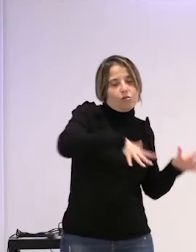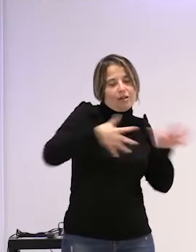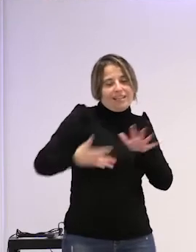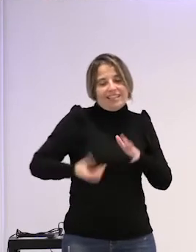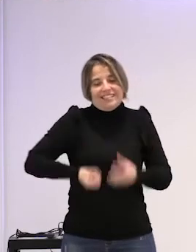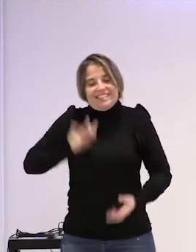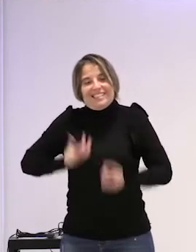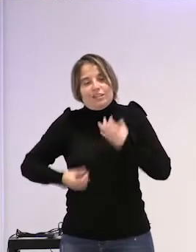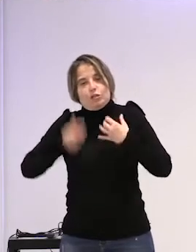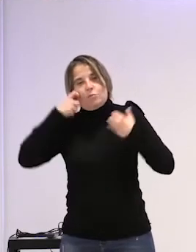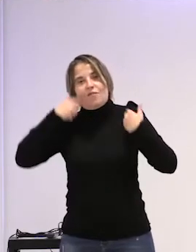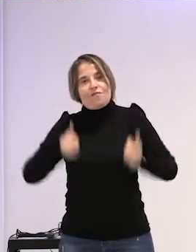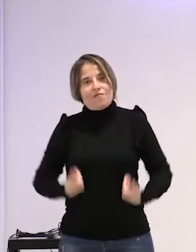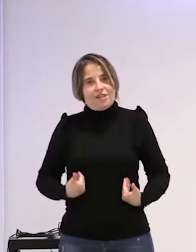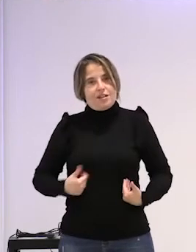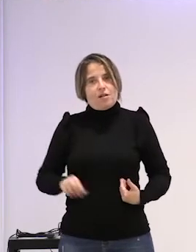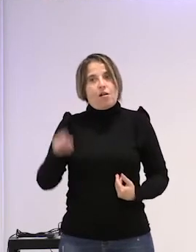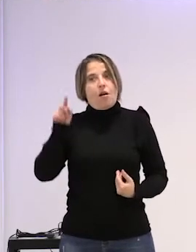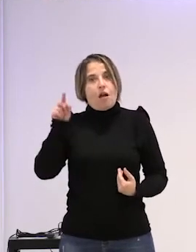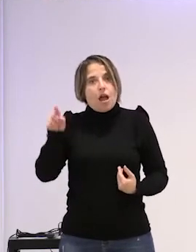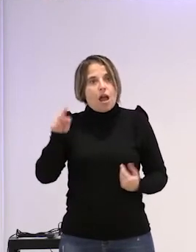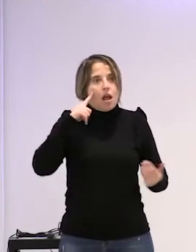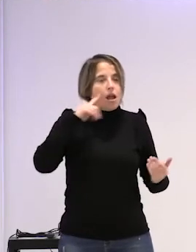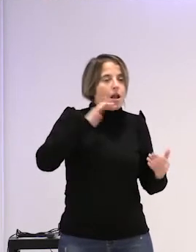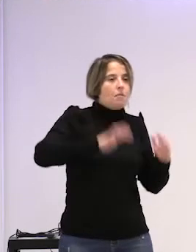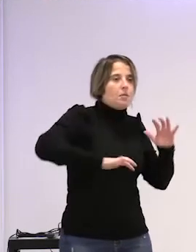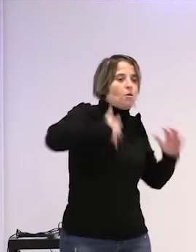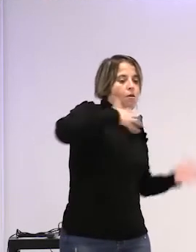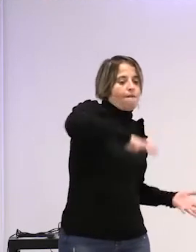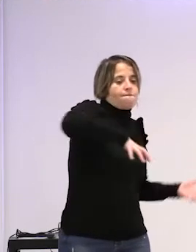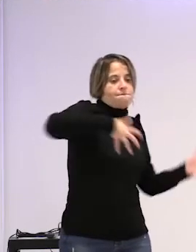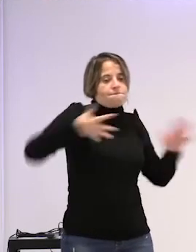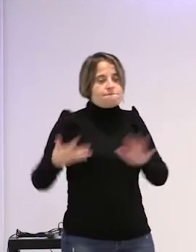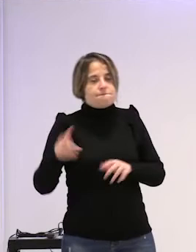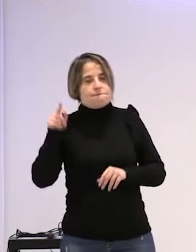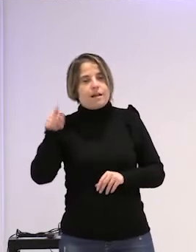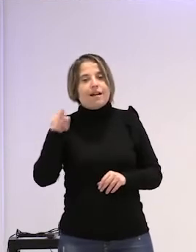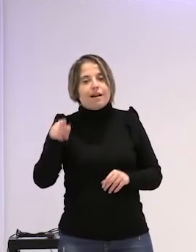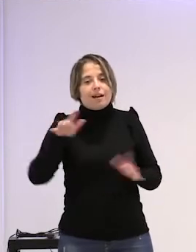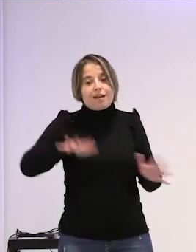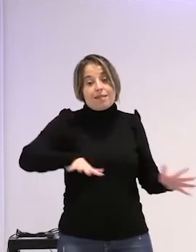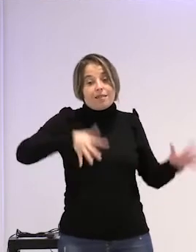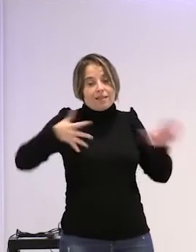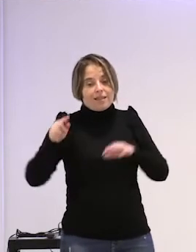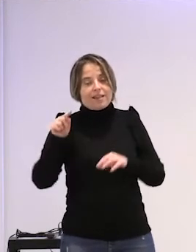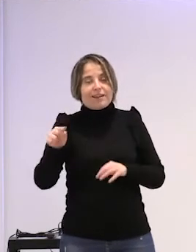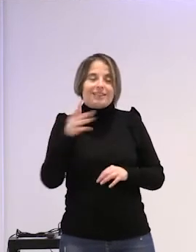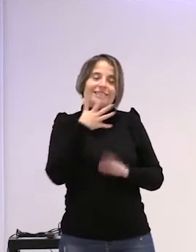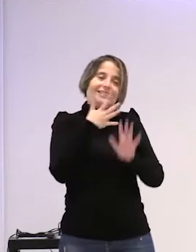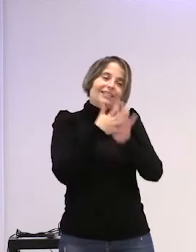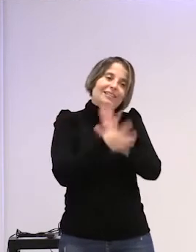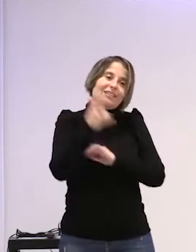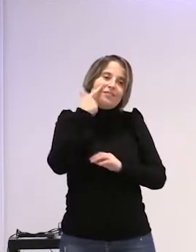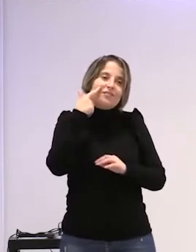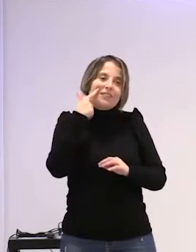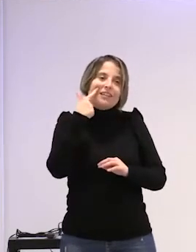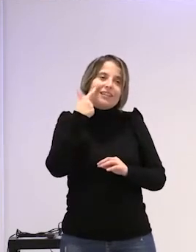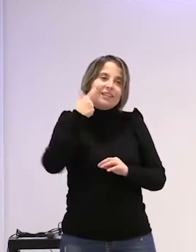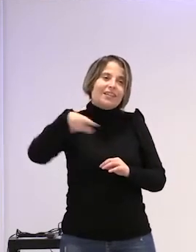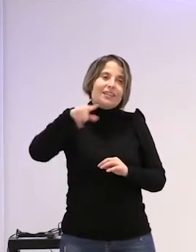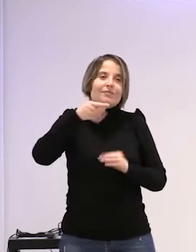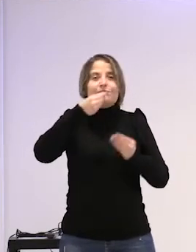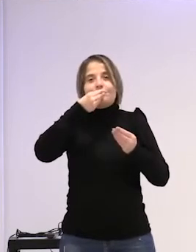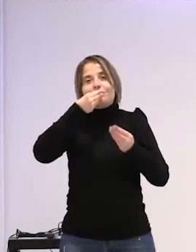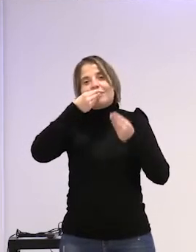físico y eso es lo que a le fascinaba la histeria de conversión y la histeria de conversión es decir esas historias que él